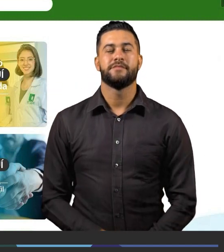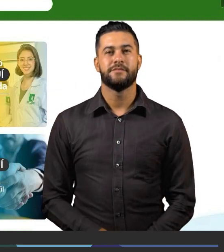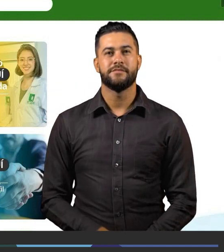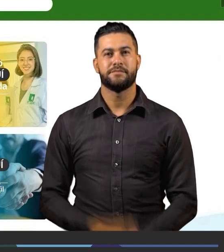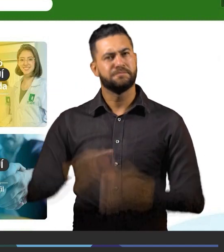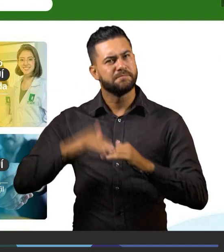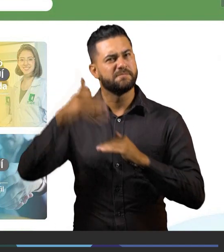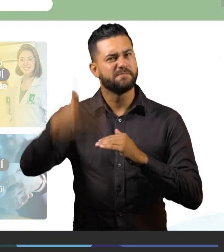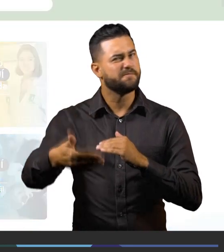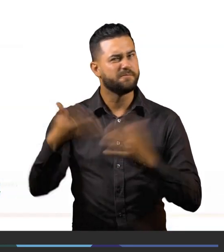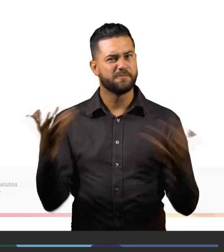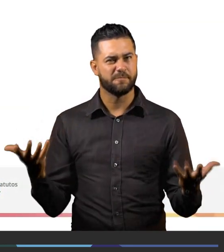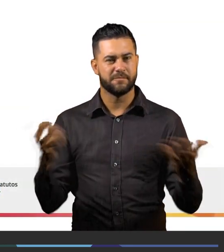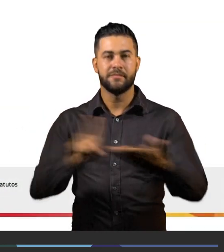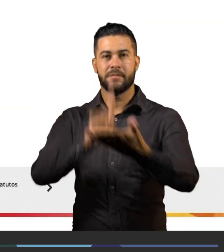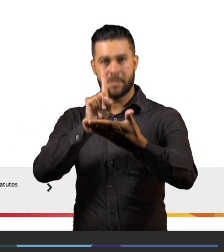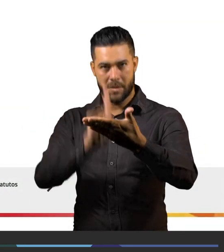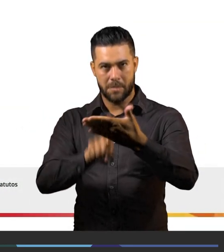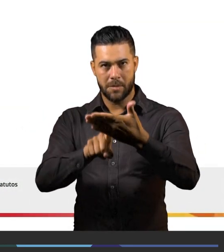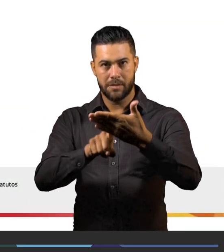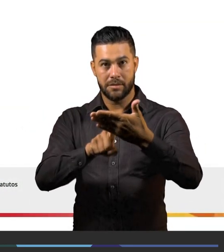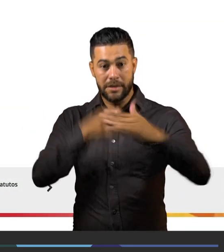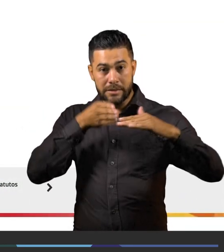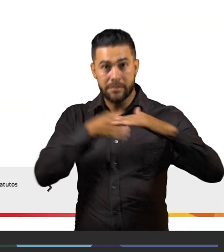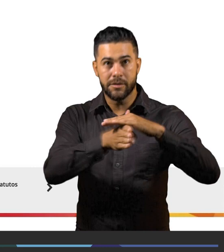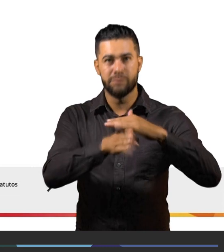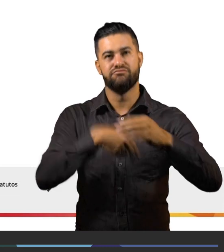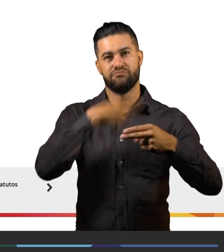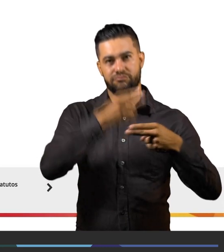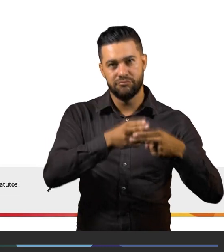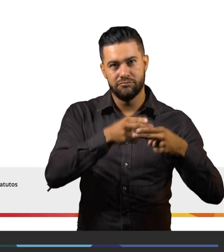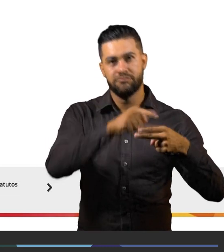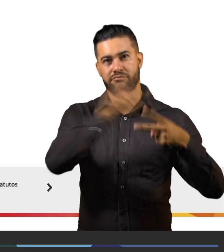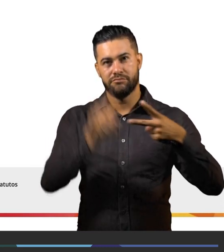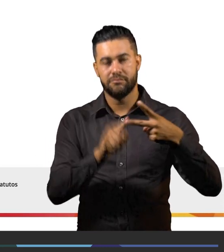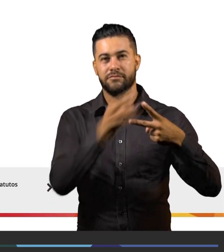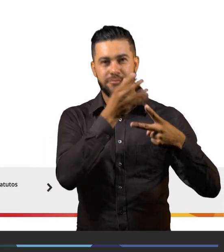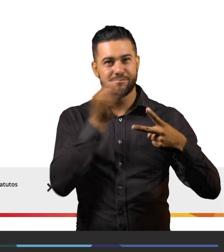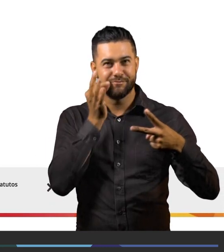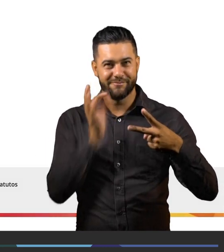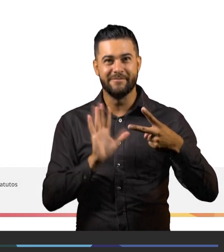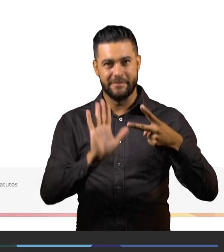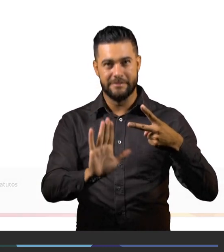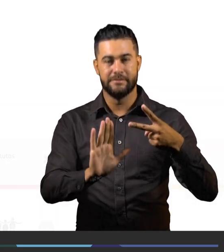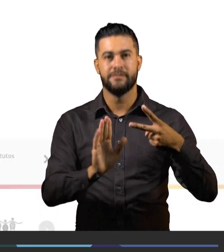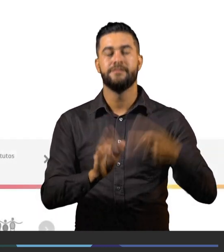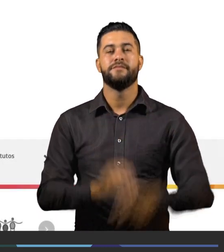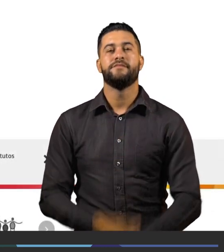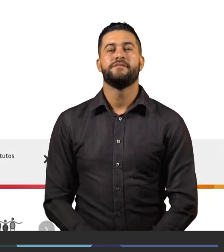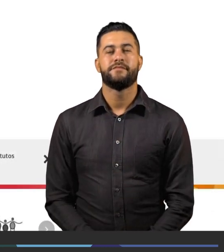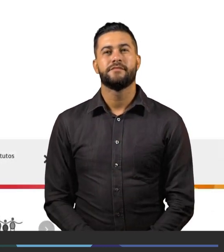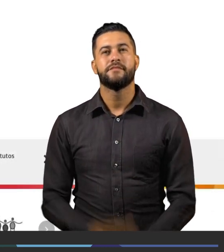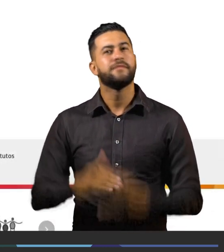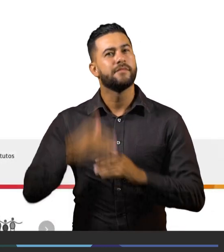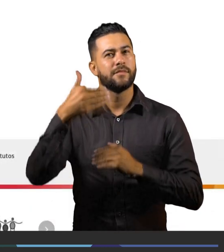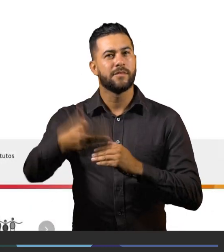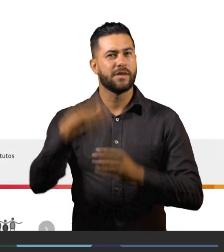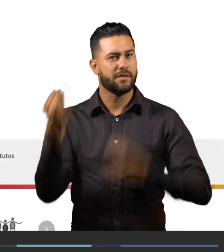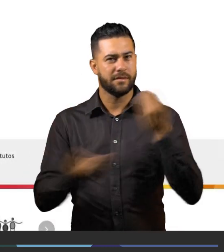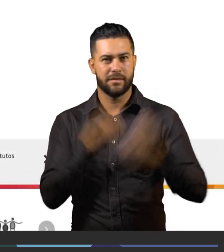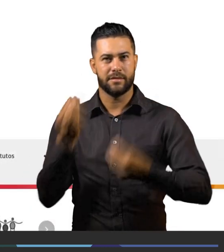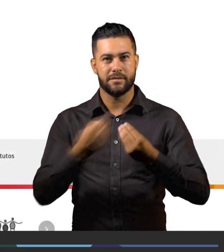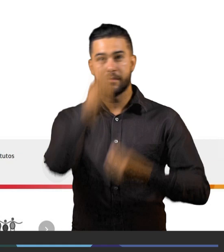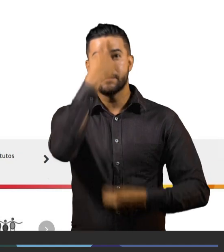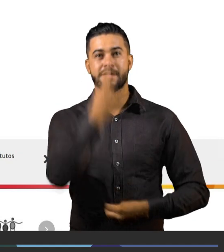Luego, haz clic e inicia sesión con tus credenciales. A continuación, ingresarás a tu